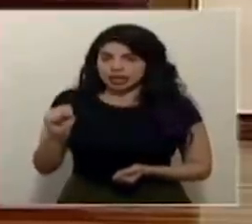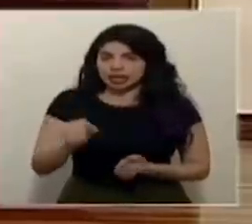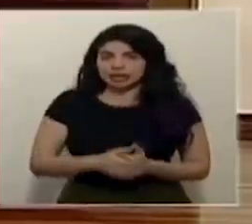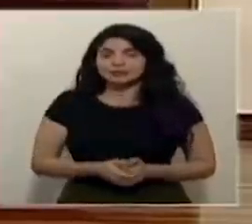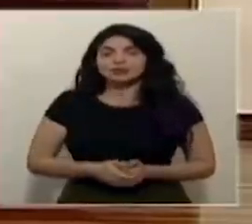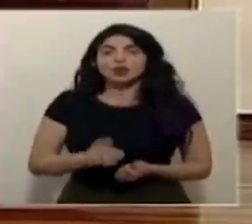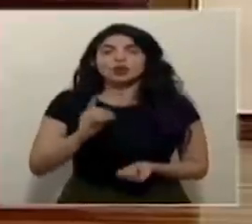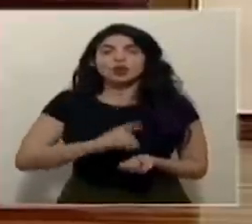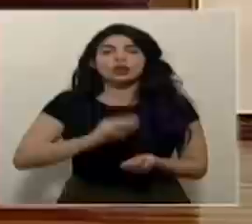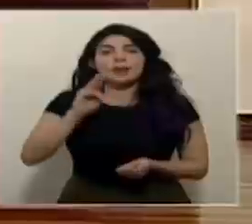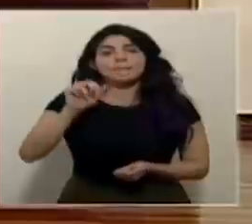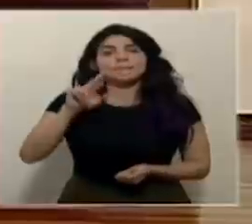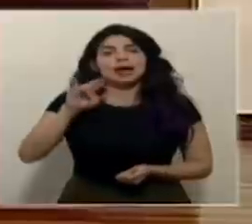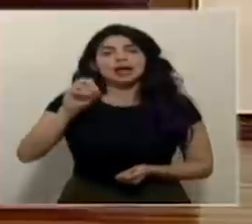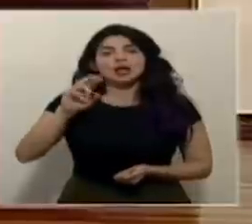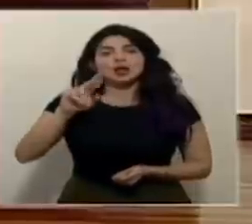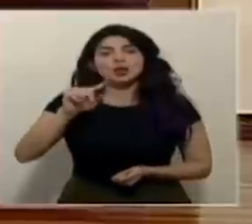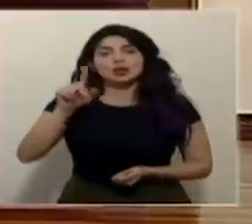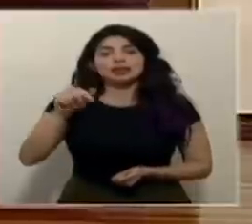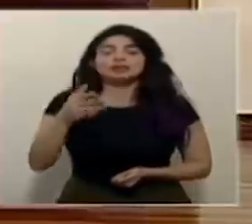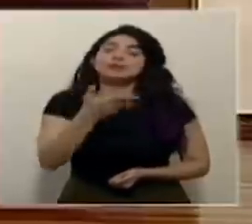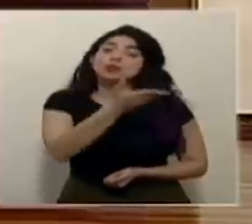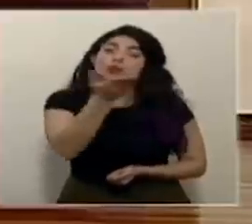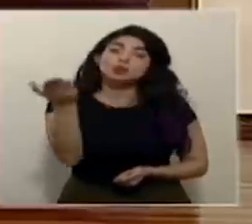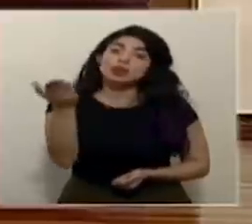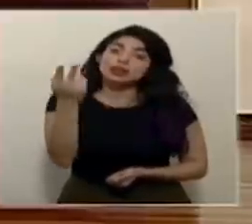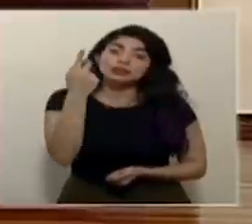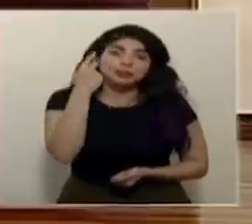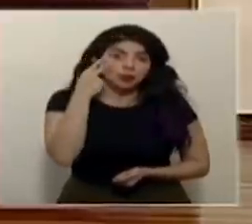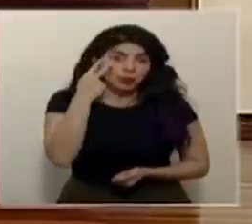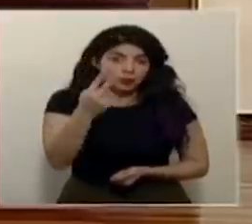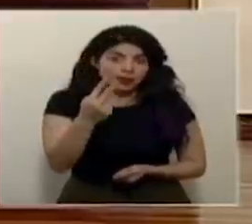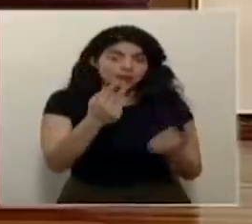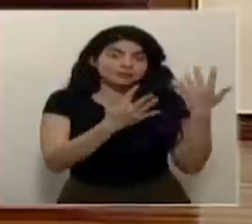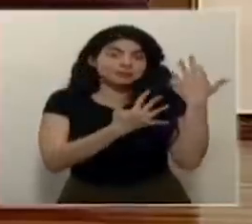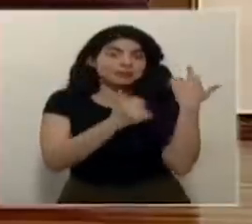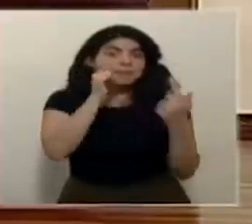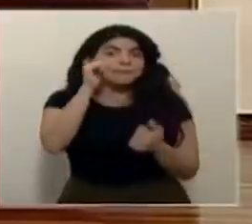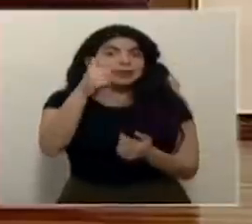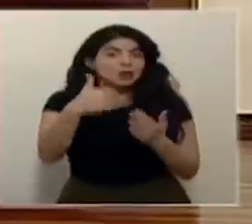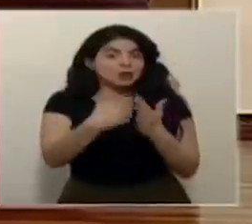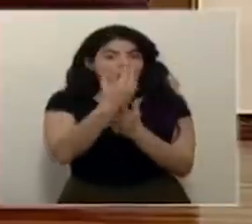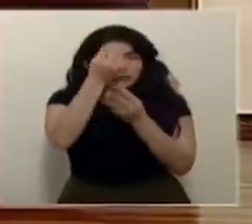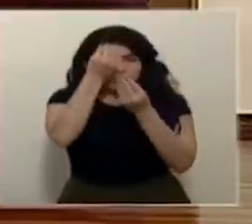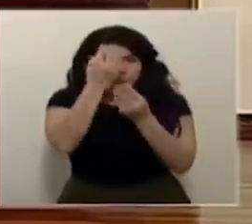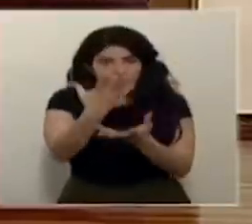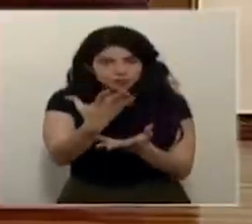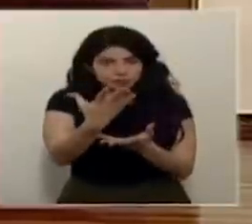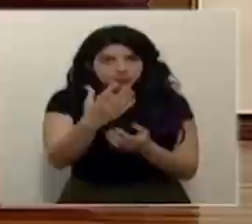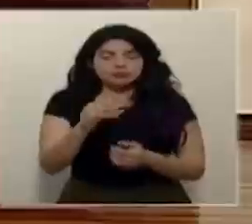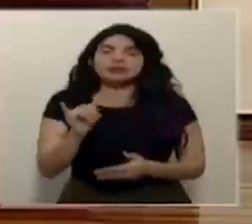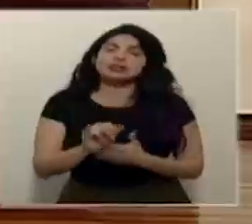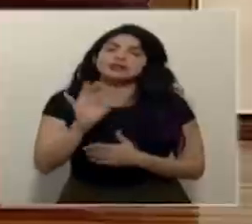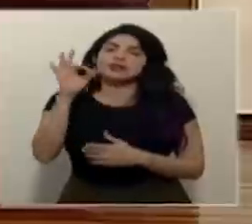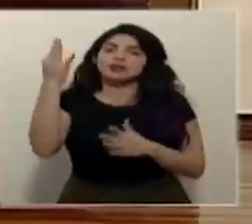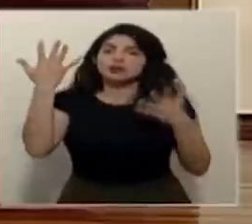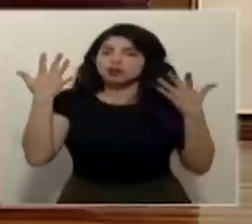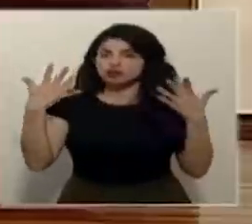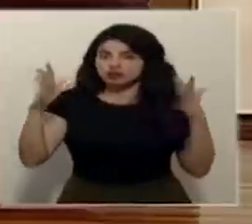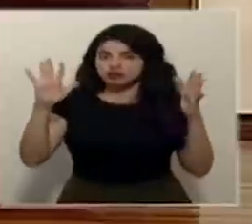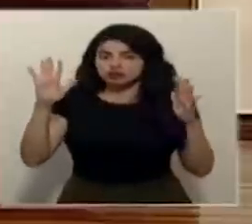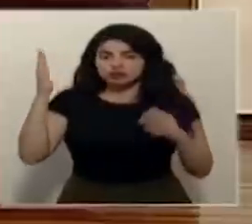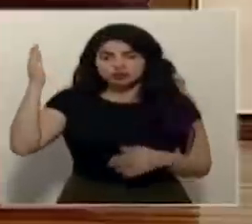social el doctor Mario Ruiz a ustedes su sintonía los esperamos mañana con una nueva actualización de esta forma damos por